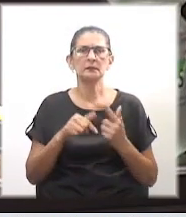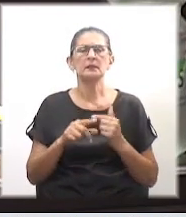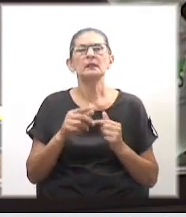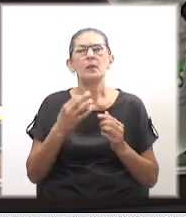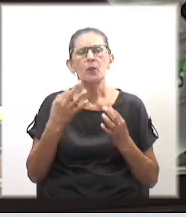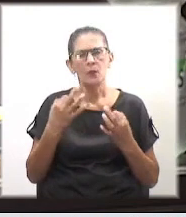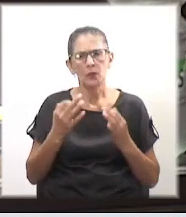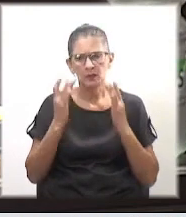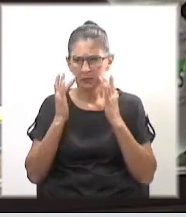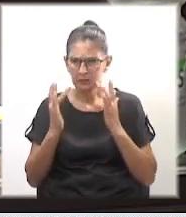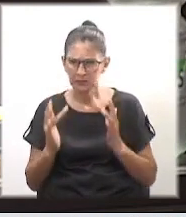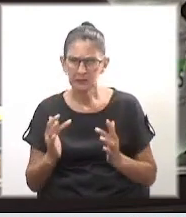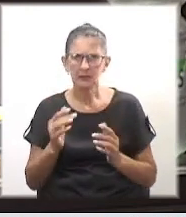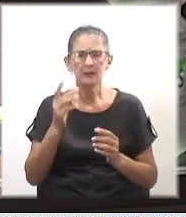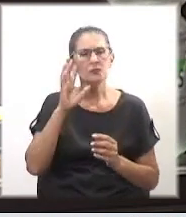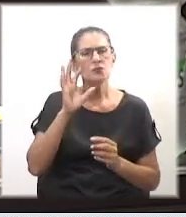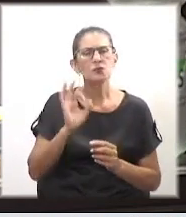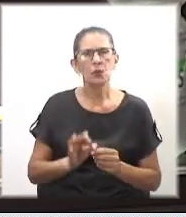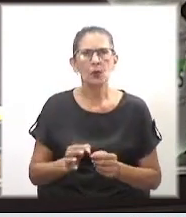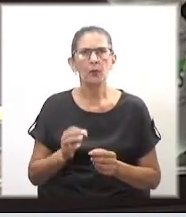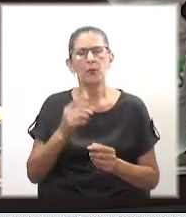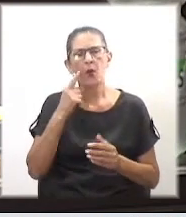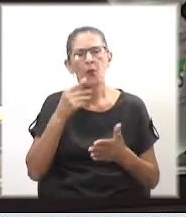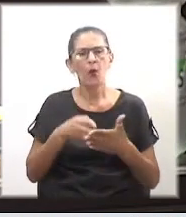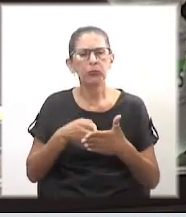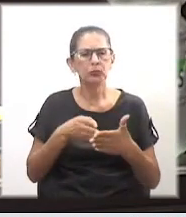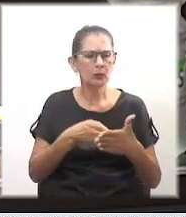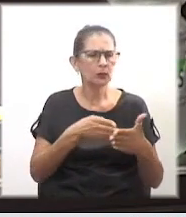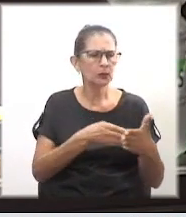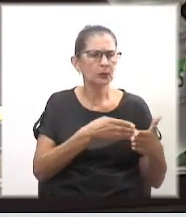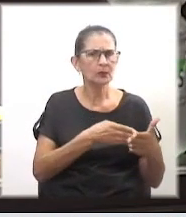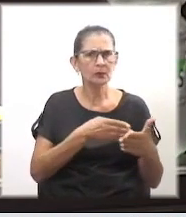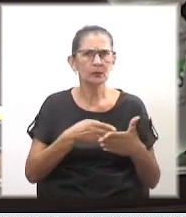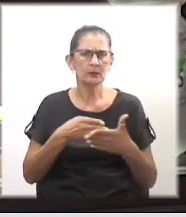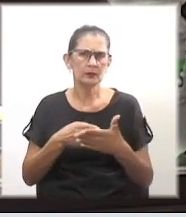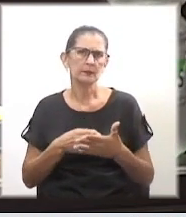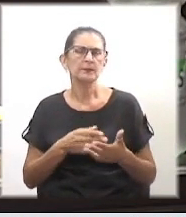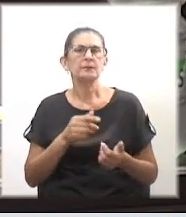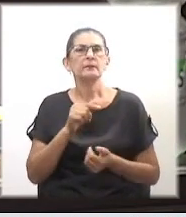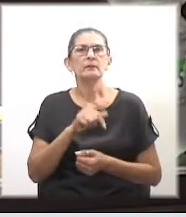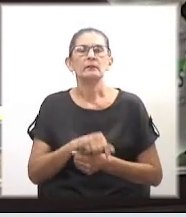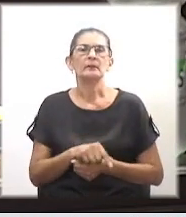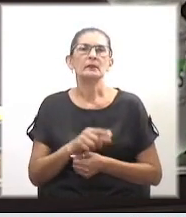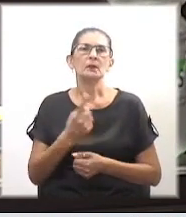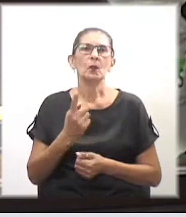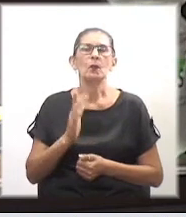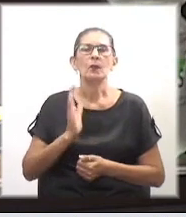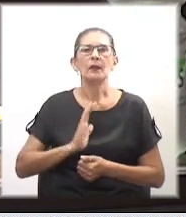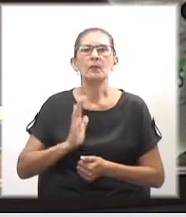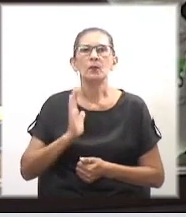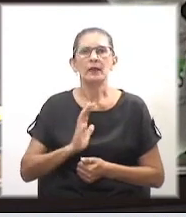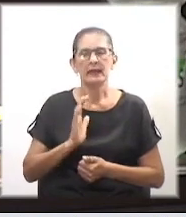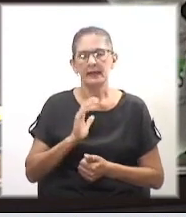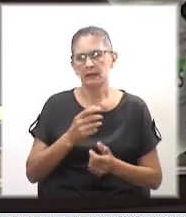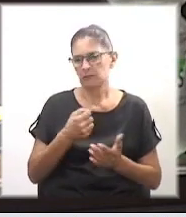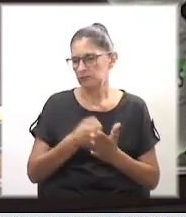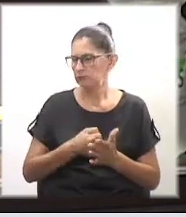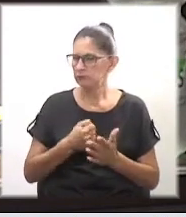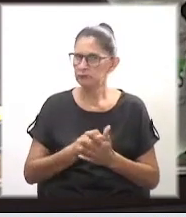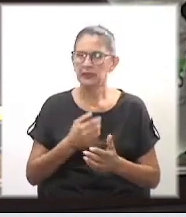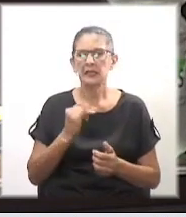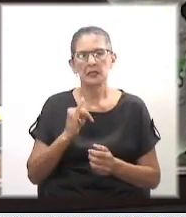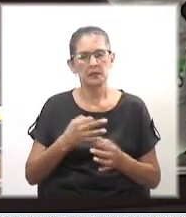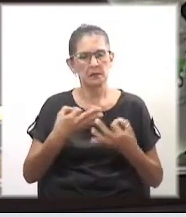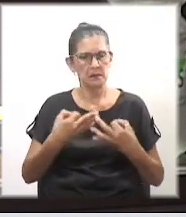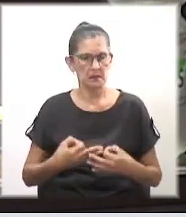generosa, que supo superar todos los obstáculos que la vida le puso, una mujer emprendedora y fiel a sus